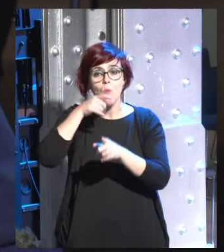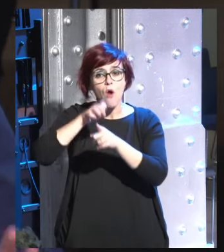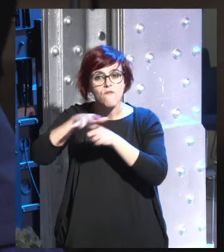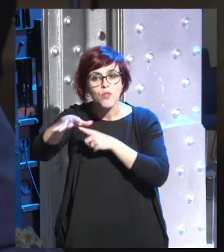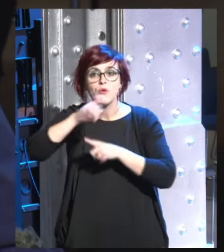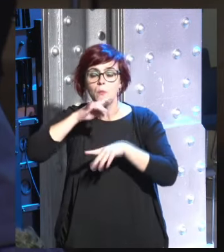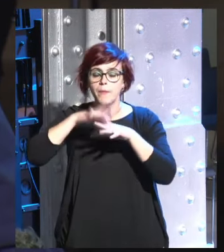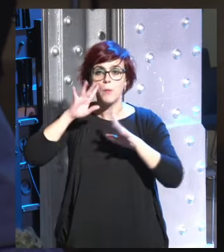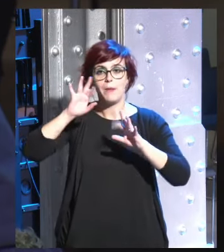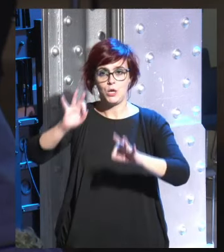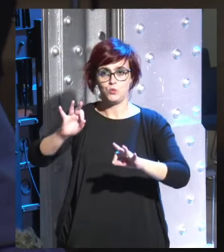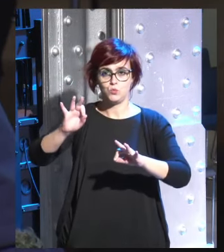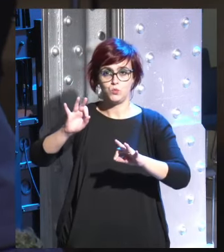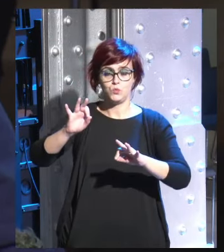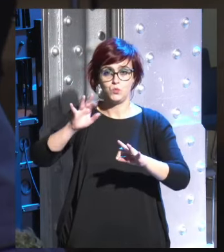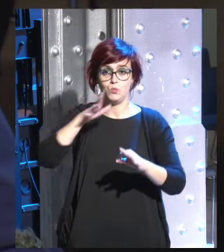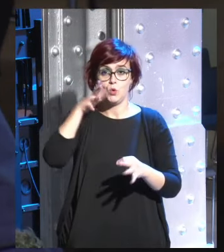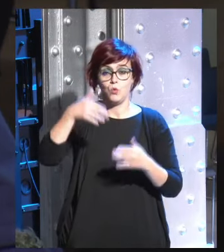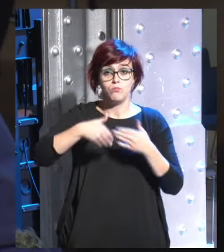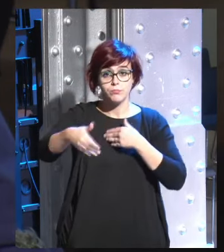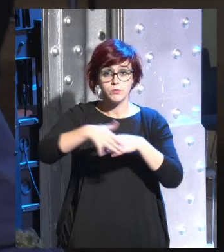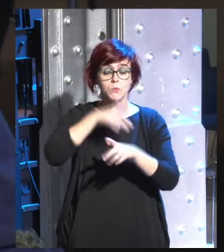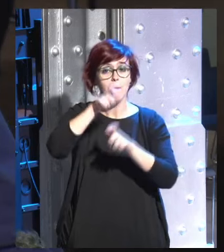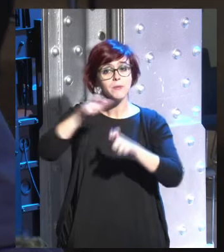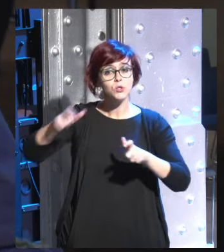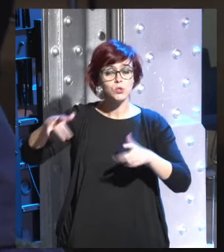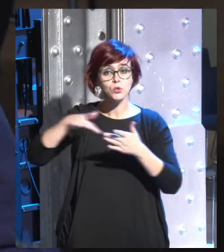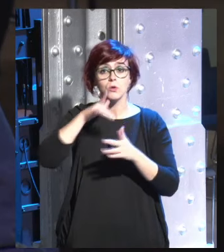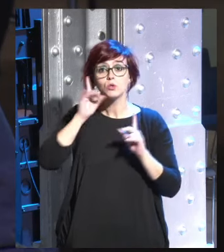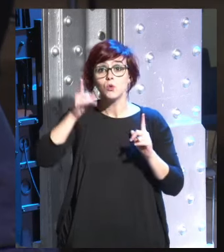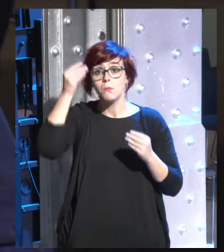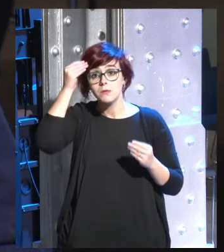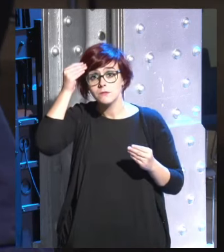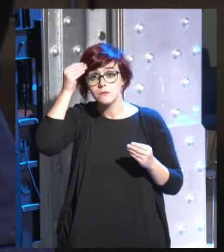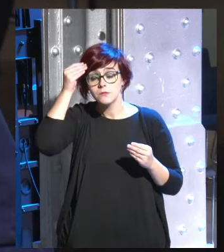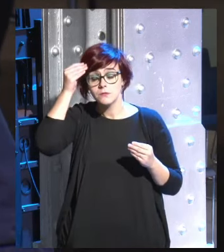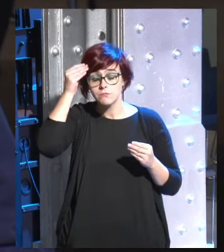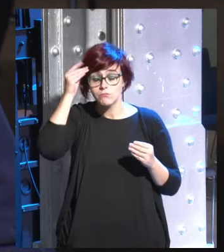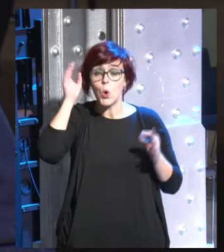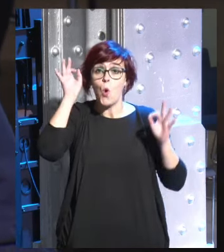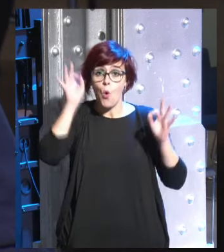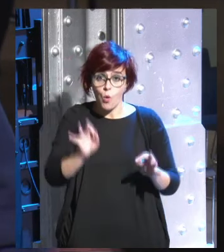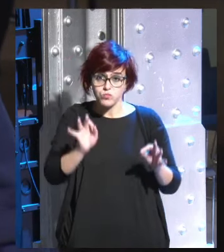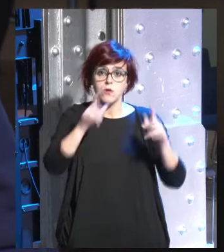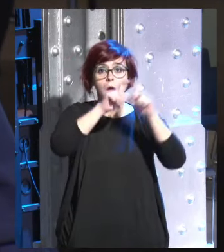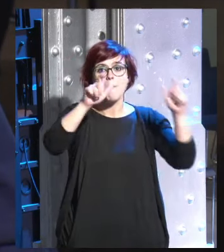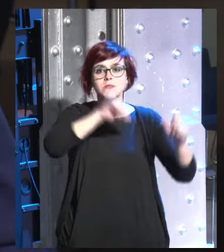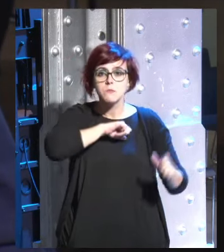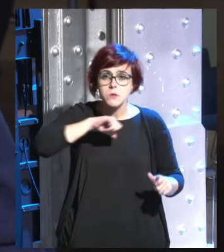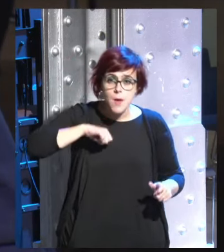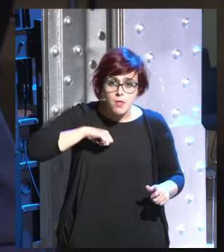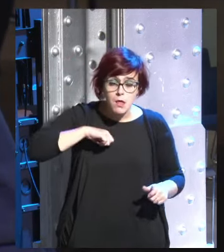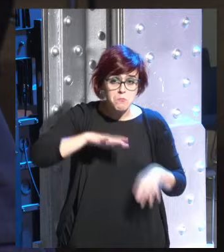pero es peligroso cuando que las únicas personas que piensan en eso sean empresas privadas